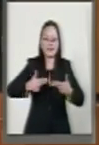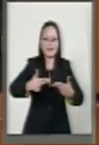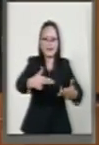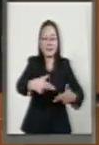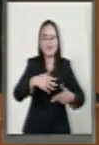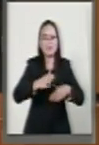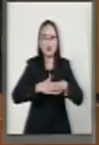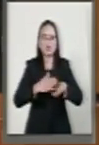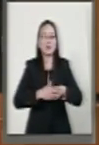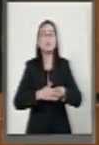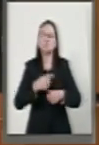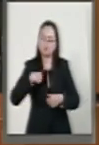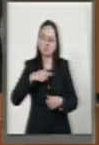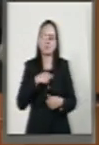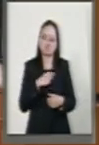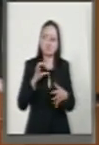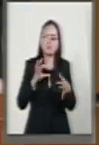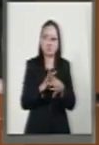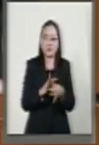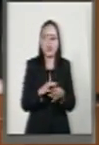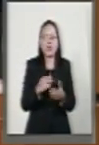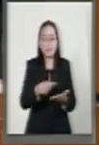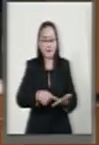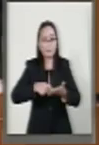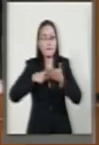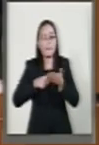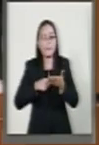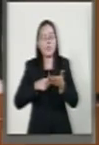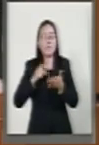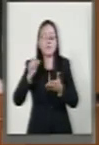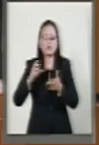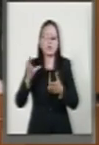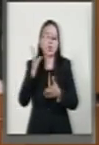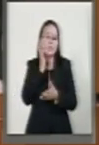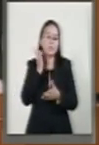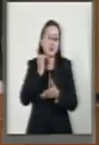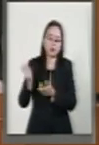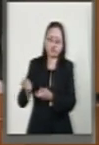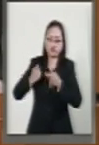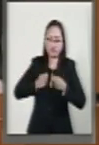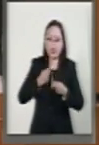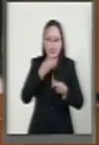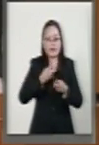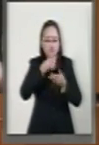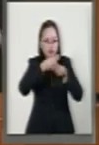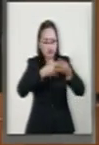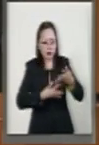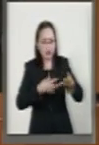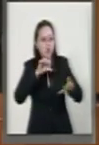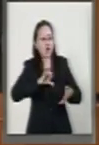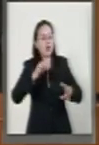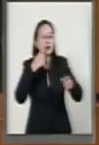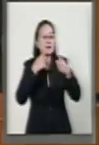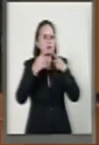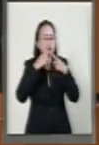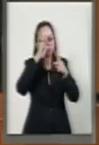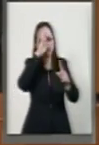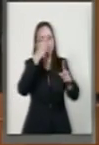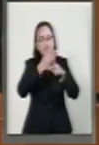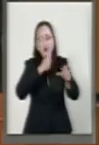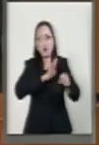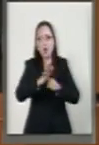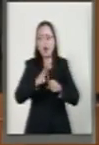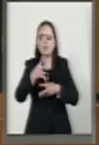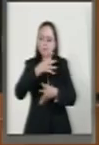les decía hace un momento. Tanto la minuta que recibimos de la colegisladora como este dictamen que hoy discutimos tiene la virtud de considerar el